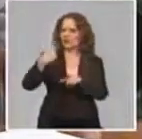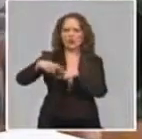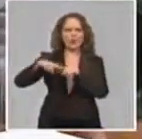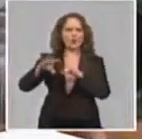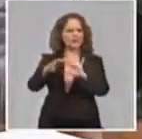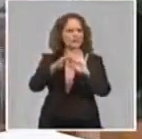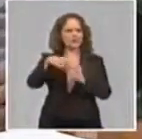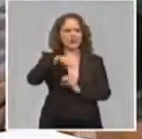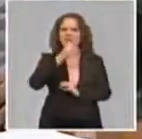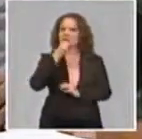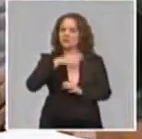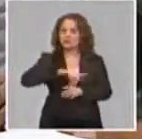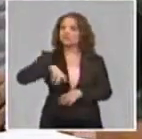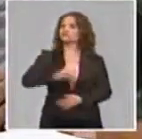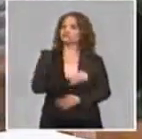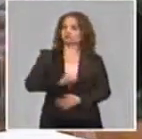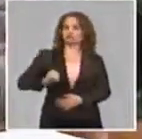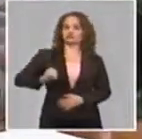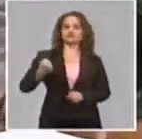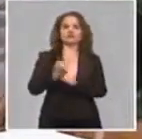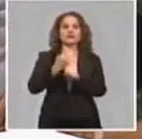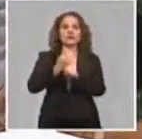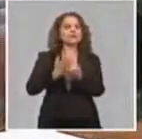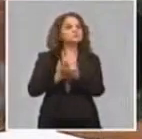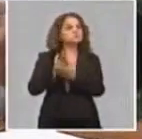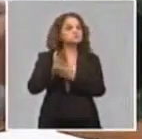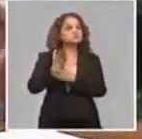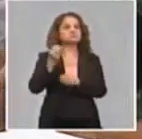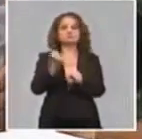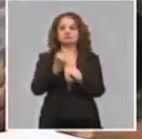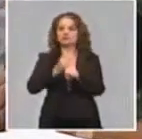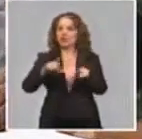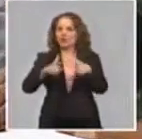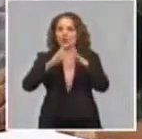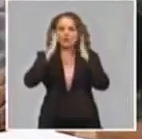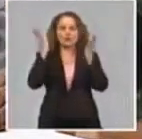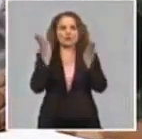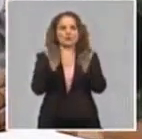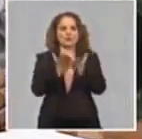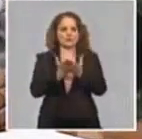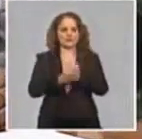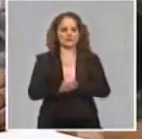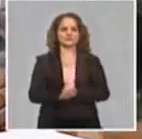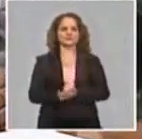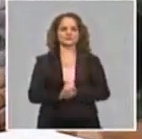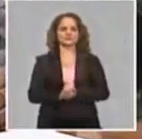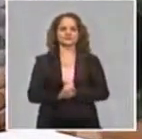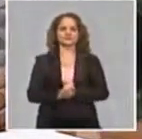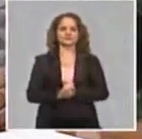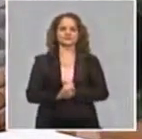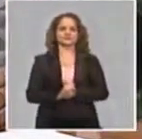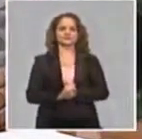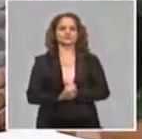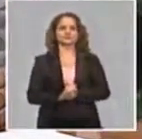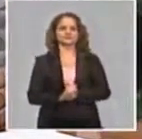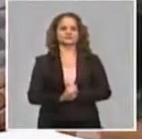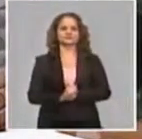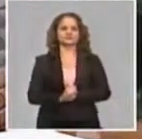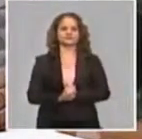por el esfuerzo de estos trabajadores, de los profesionales, de todo el mundo dedicado a buscarle solución a los problemas. O sea,